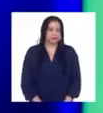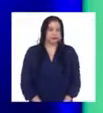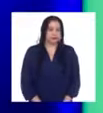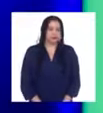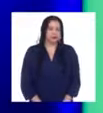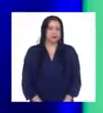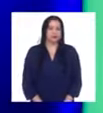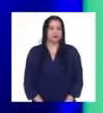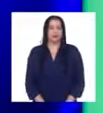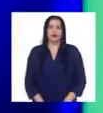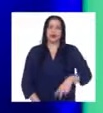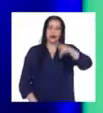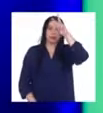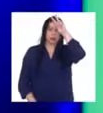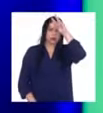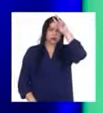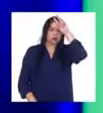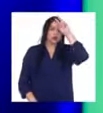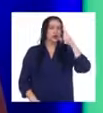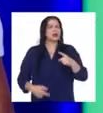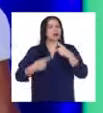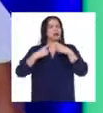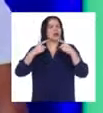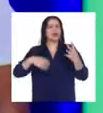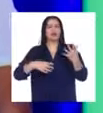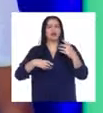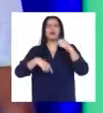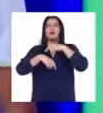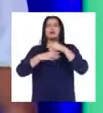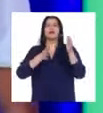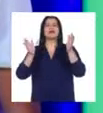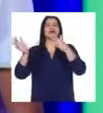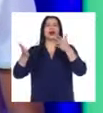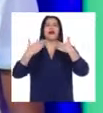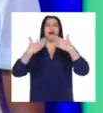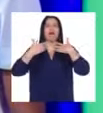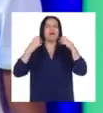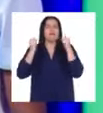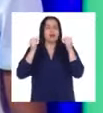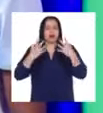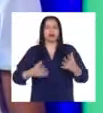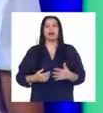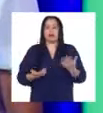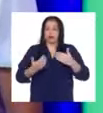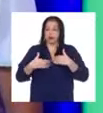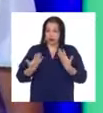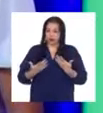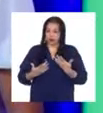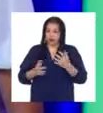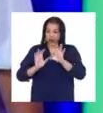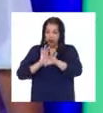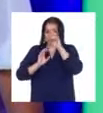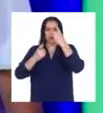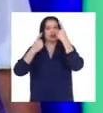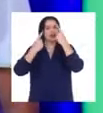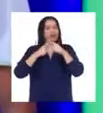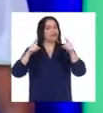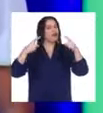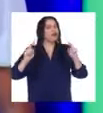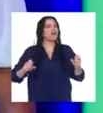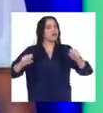Perú tiene distintas climas. Podemos encontrar talento para diferentes